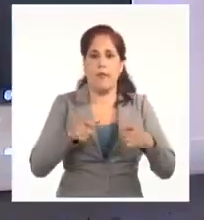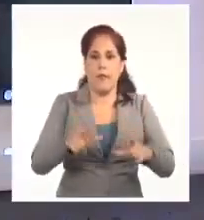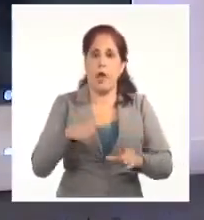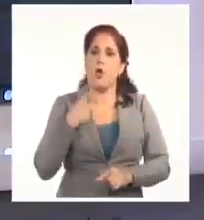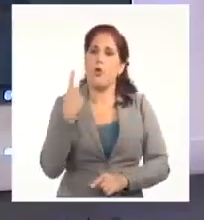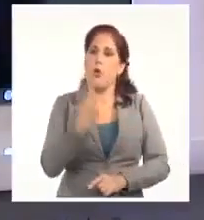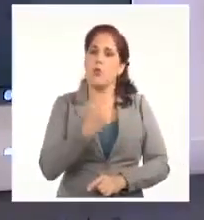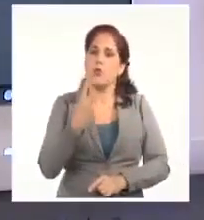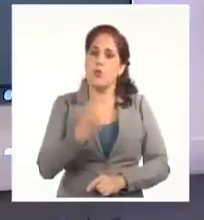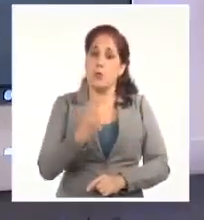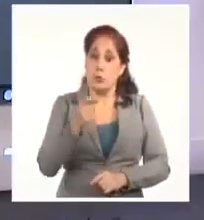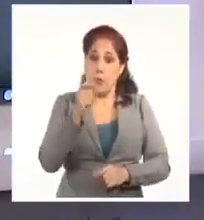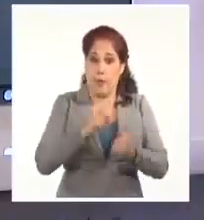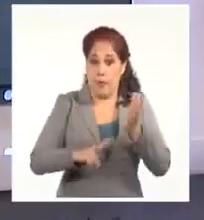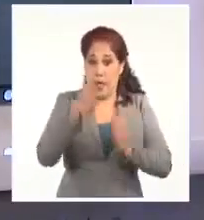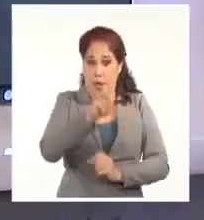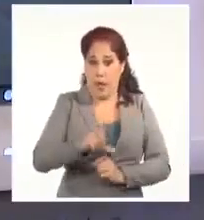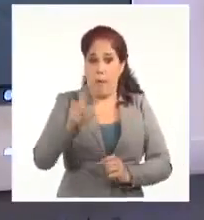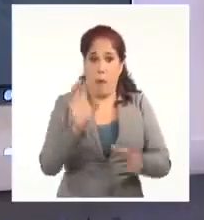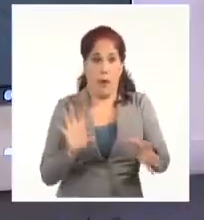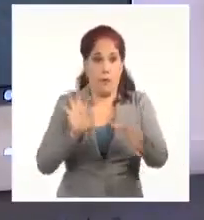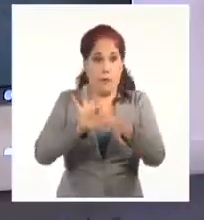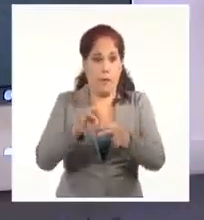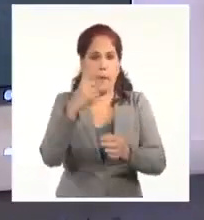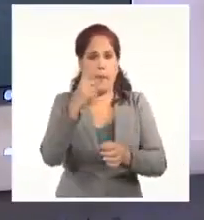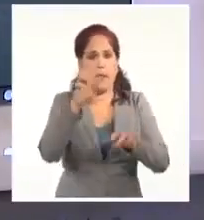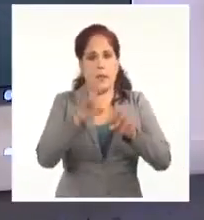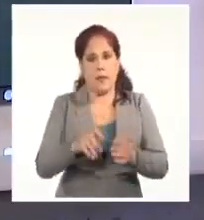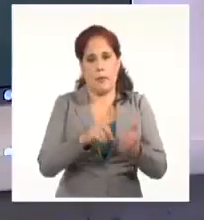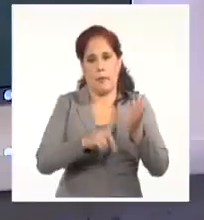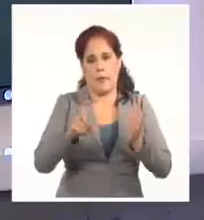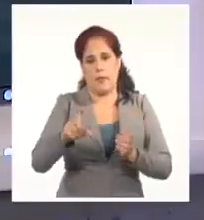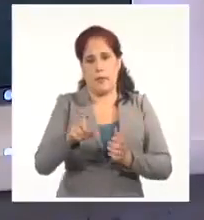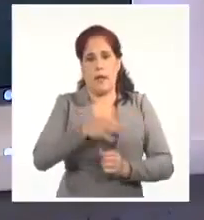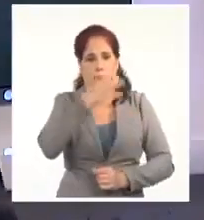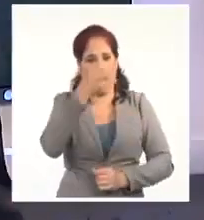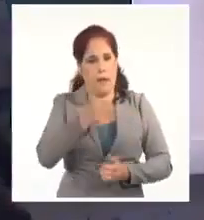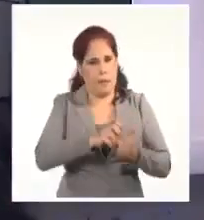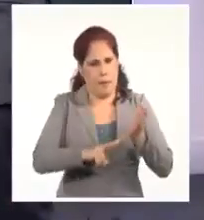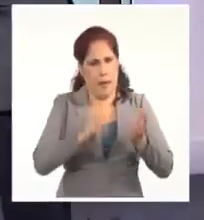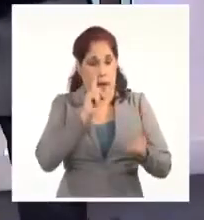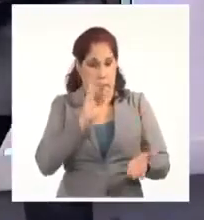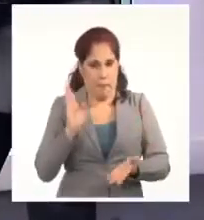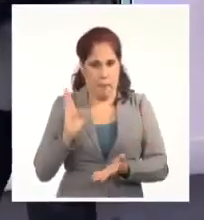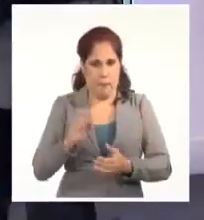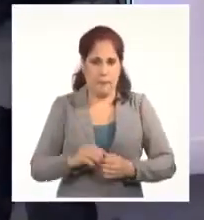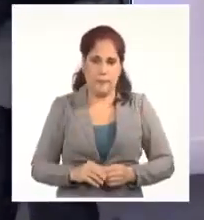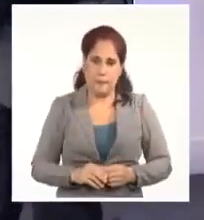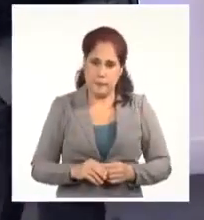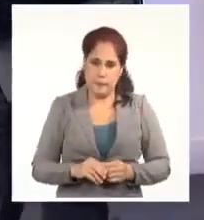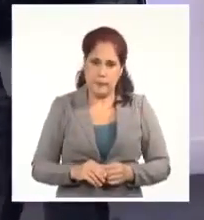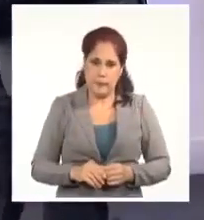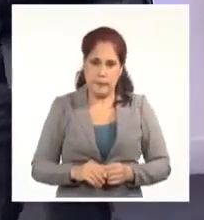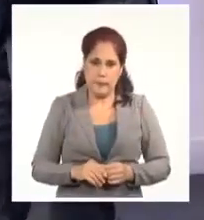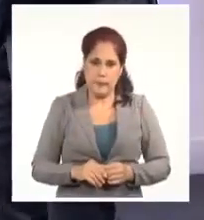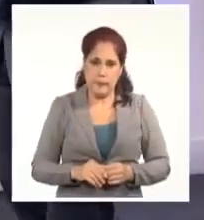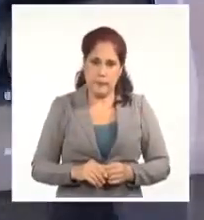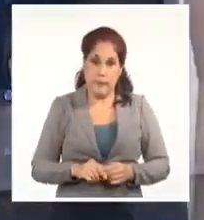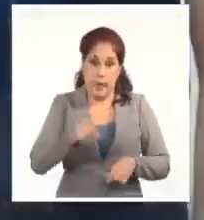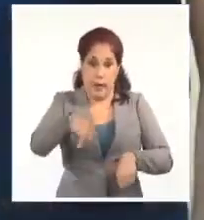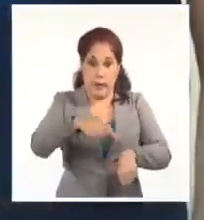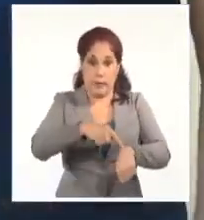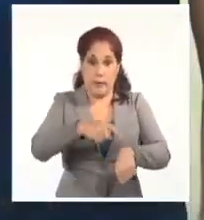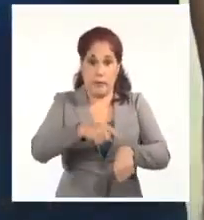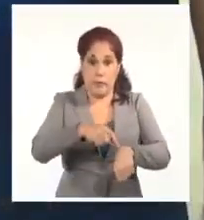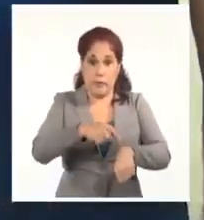comunicado con Camagüey y hablamos con el primer secretario del partido en la provincia. Vamos a ver este reporte. En estos momentos